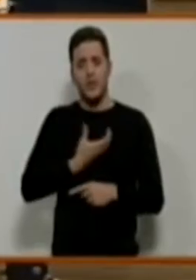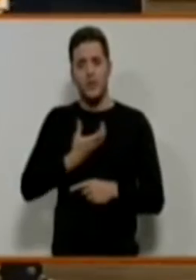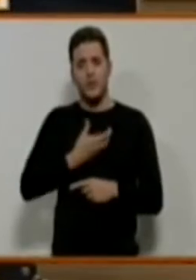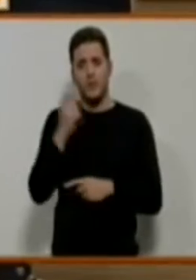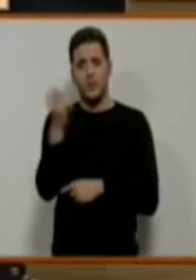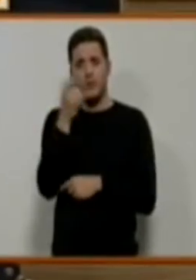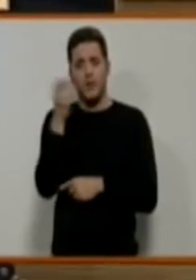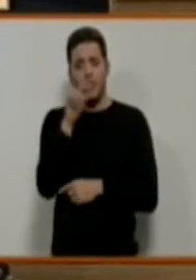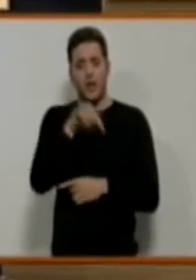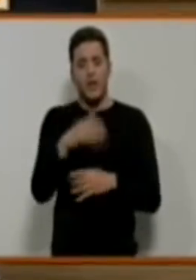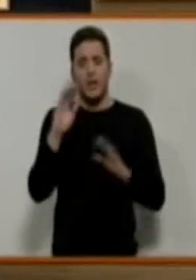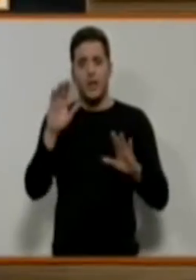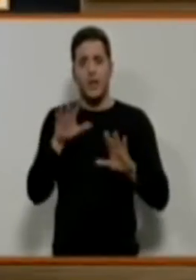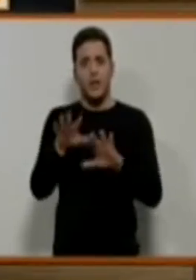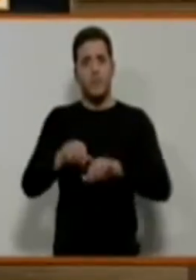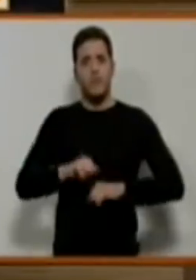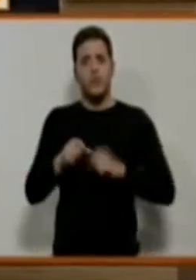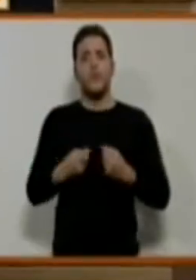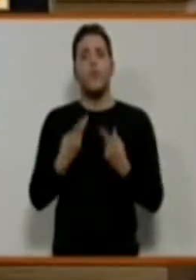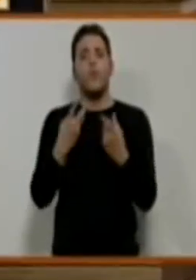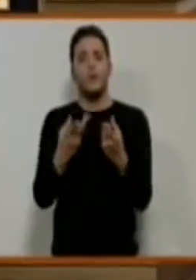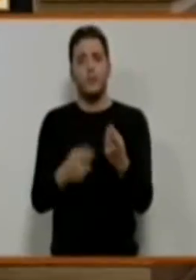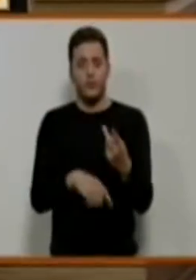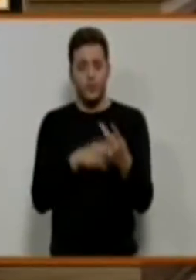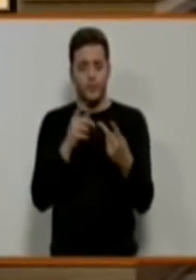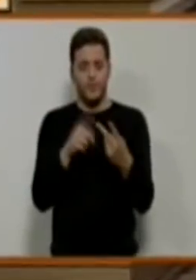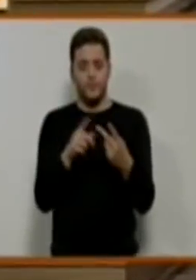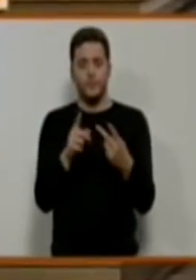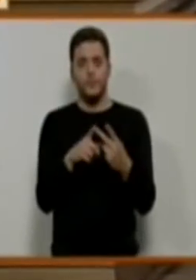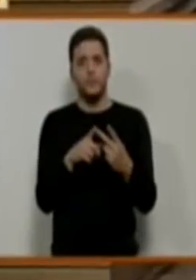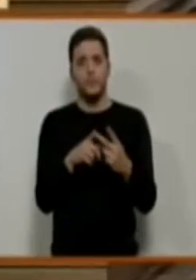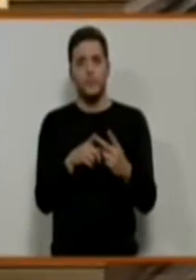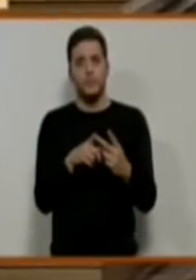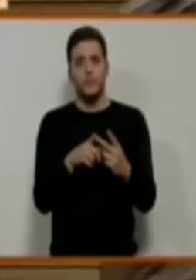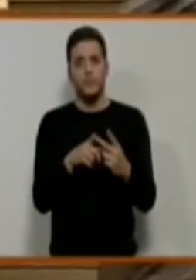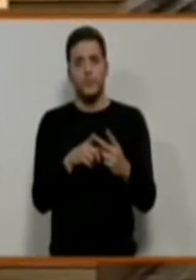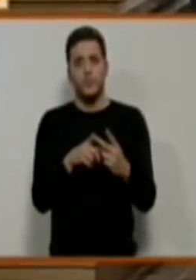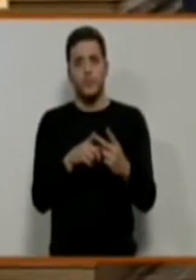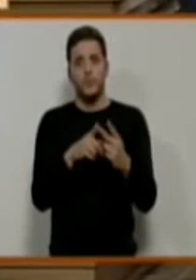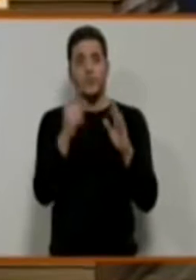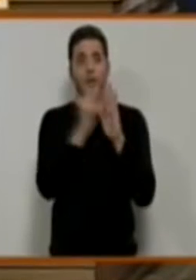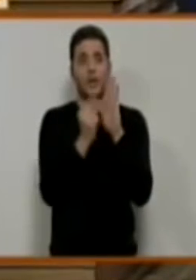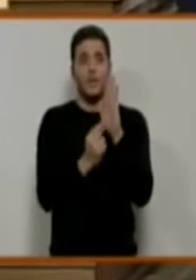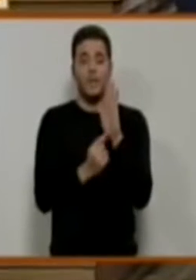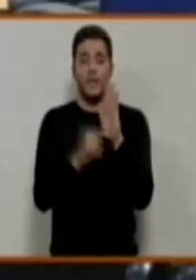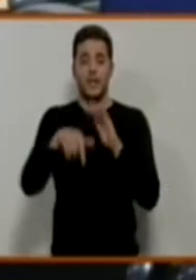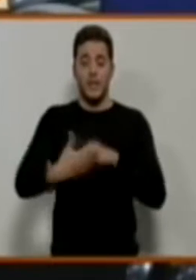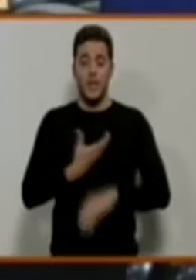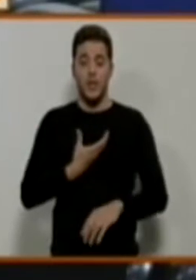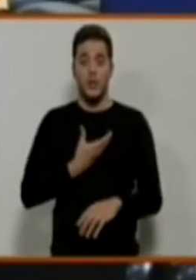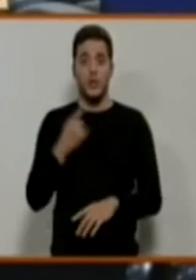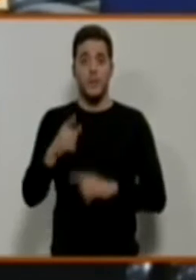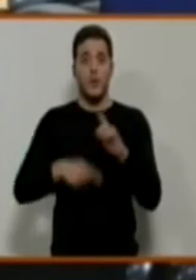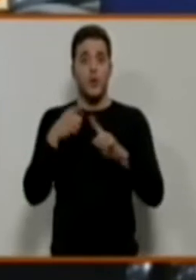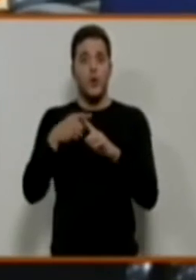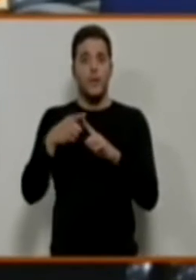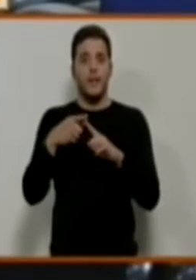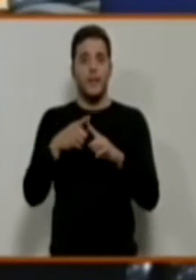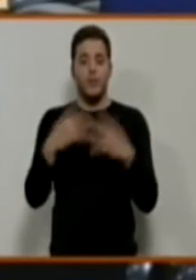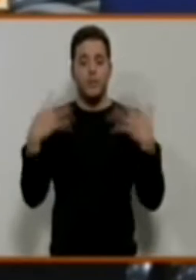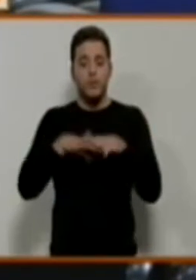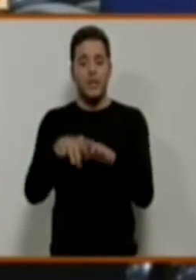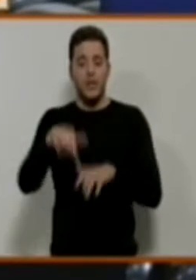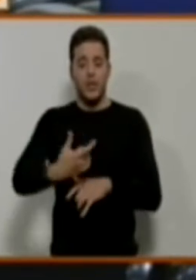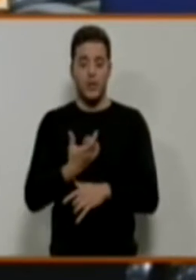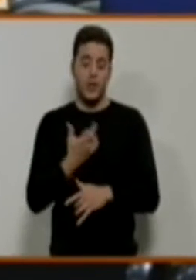desde que está en la red de acogida para refugiados?». Segunda, «¿Qué medidas lleva a cabo el Ayuntamiento para la inserción de los refugiados en